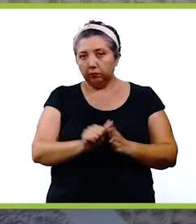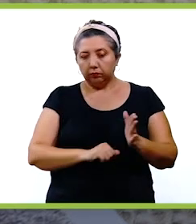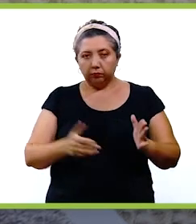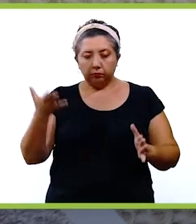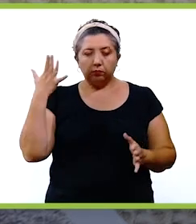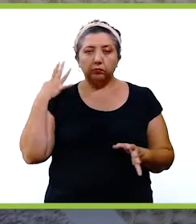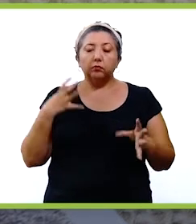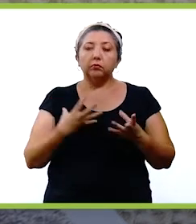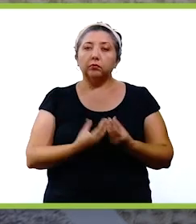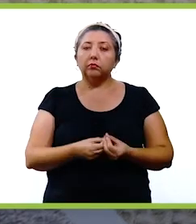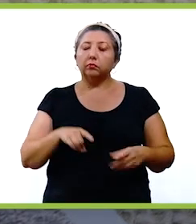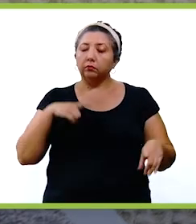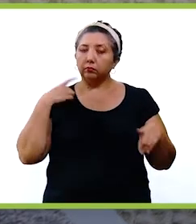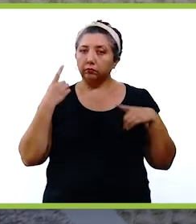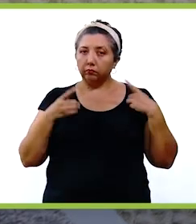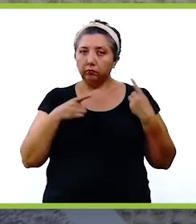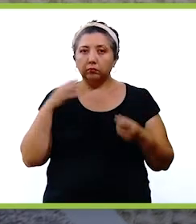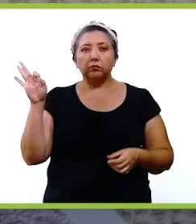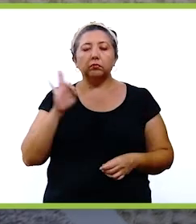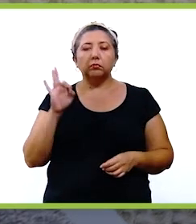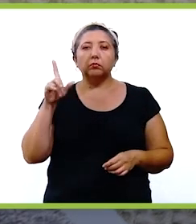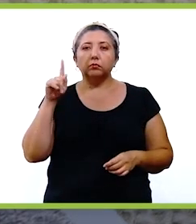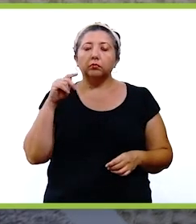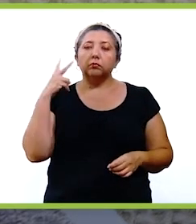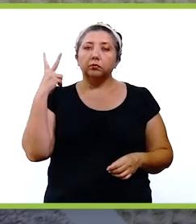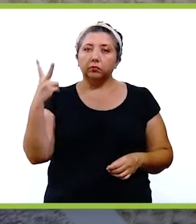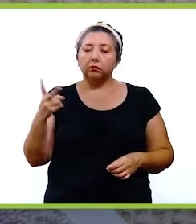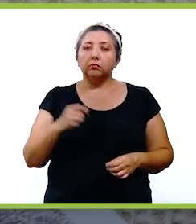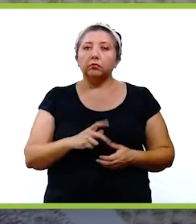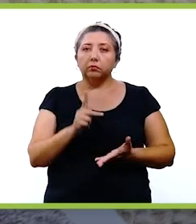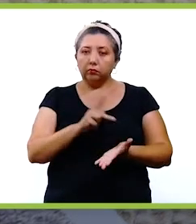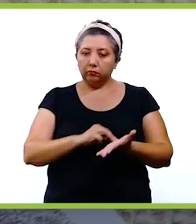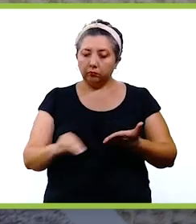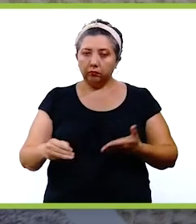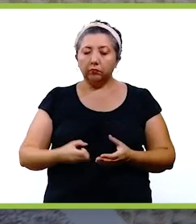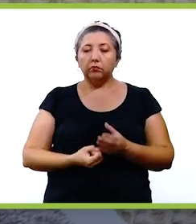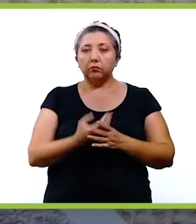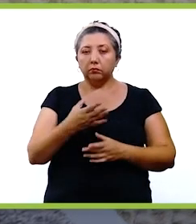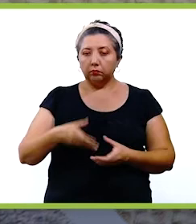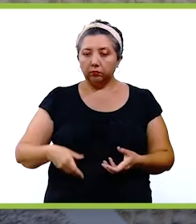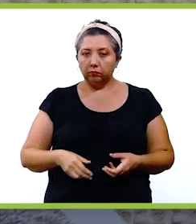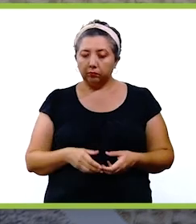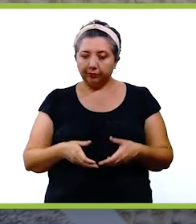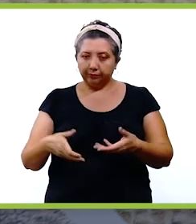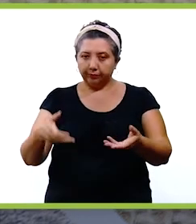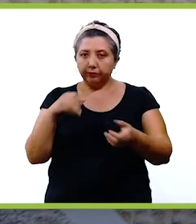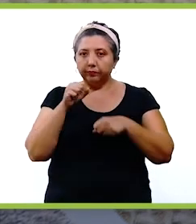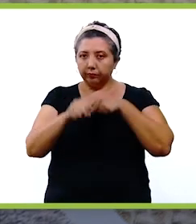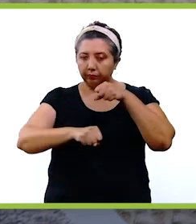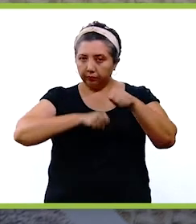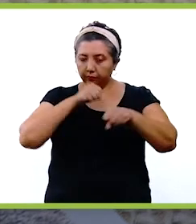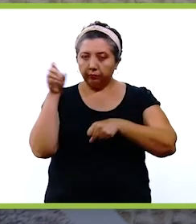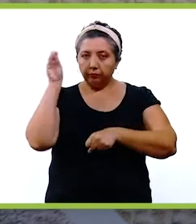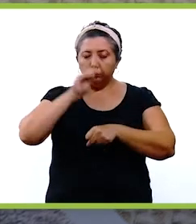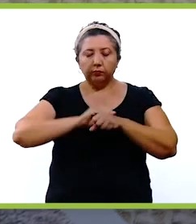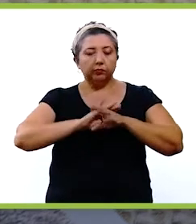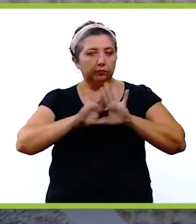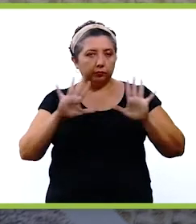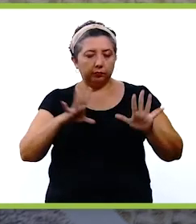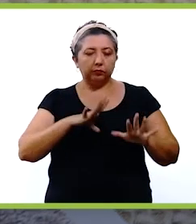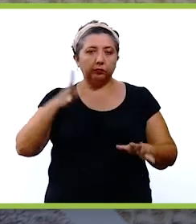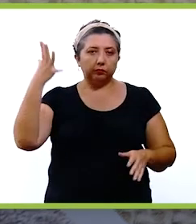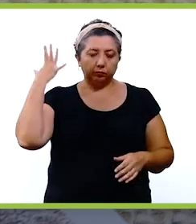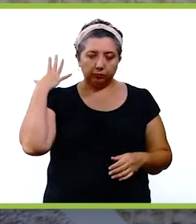meses estamos disfrutando de los casi 72 kilómetros de las nuevas ciclovías que se suman a las que ya